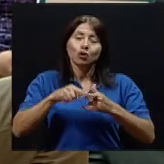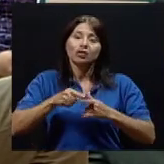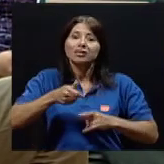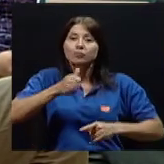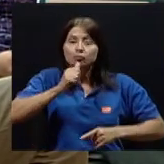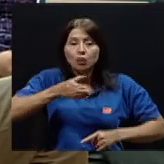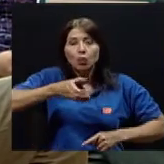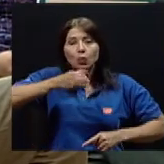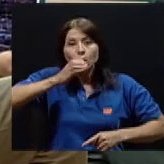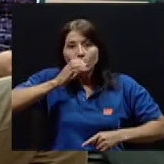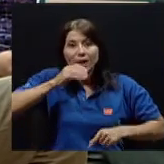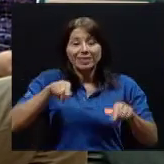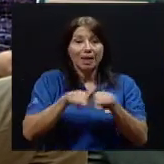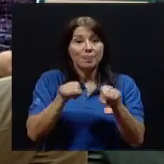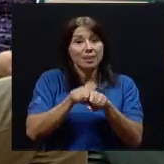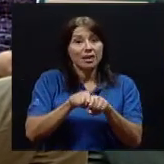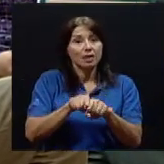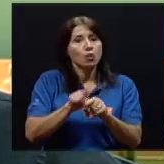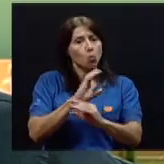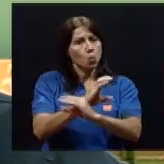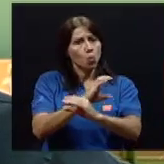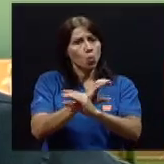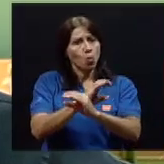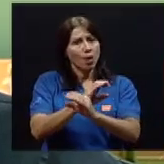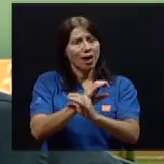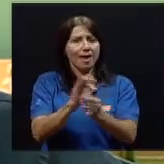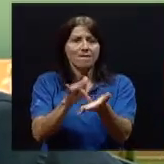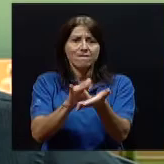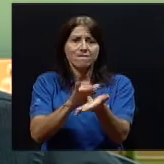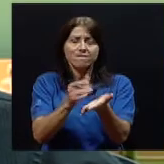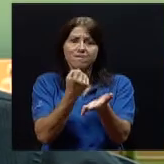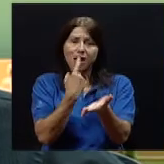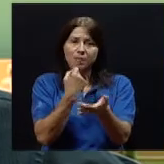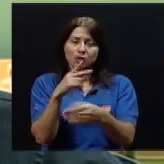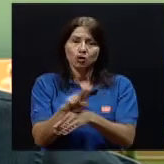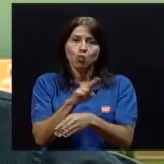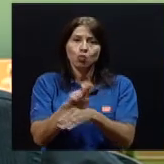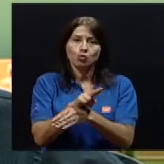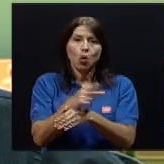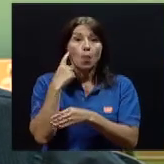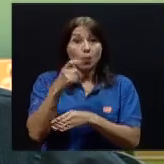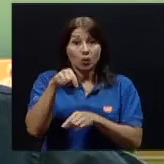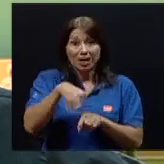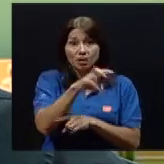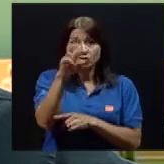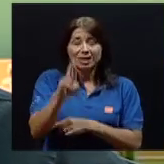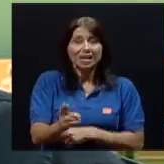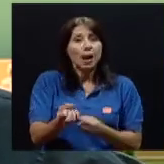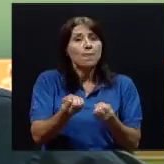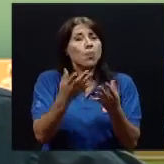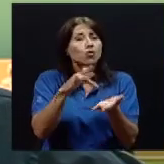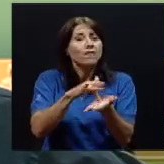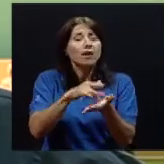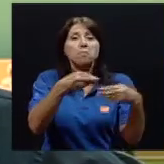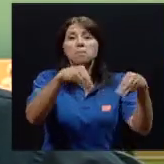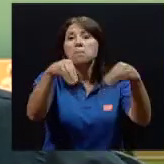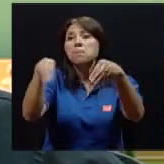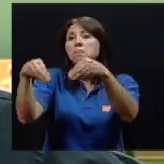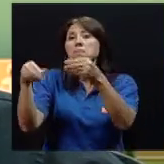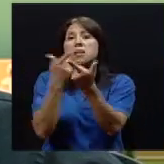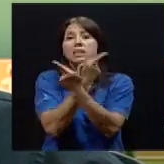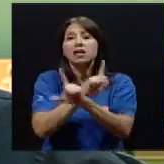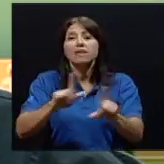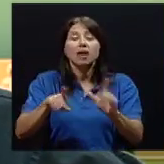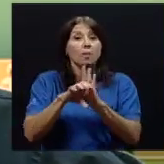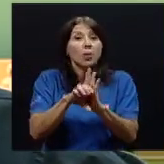muy bien del tipo de fármacos que utilizo, porque en nuestro país todavía hay mucha farmacología de venta libre. Entonces, ejemplo, el uso de